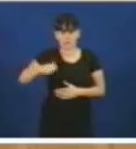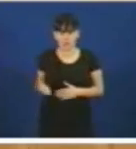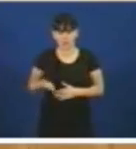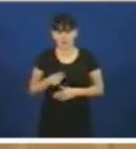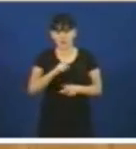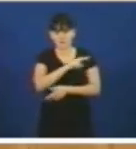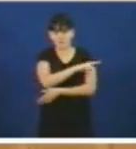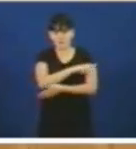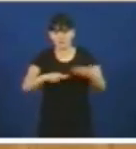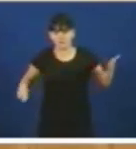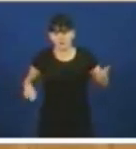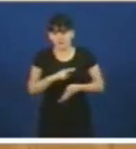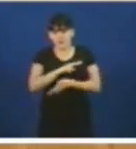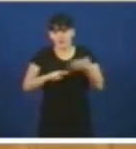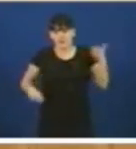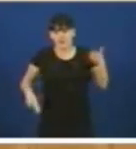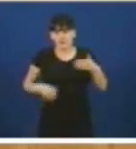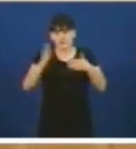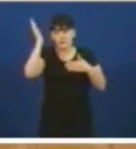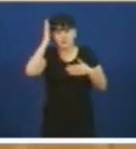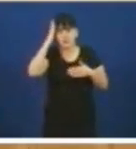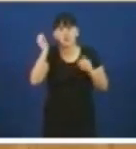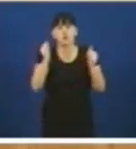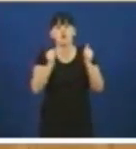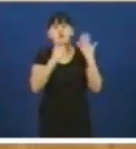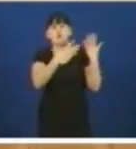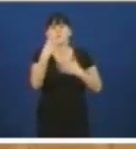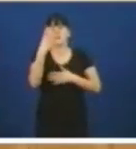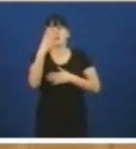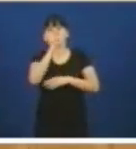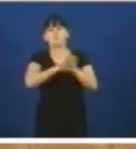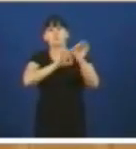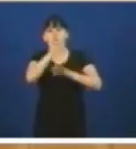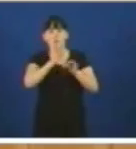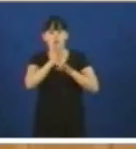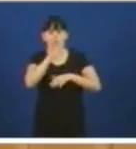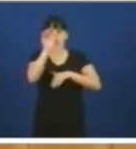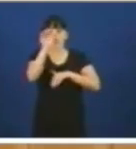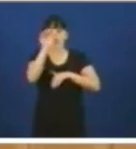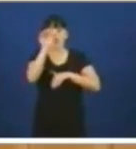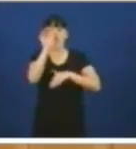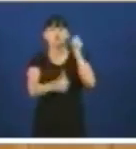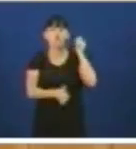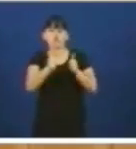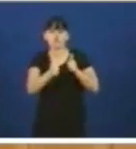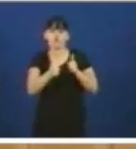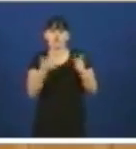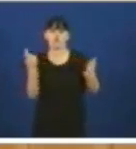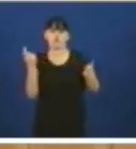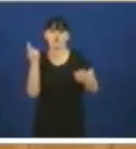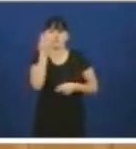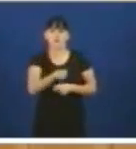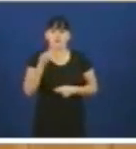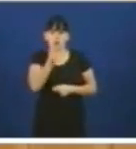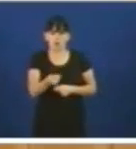Galiza en cabeza con 93% de marzo os concursos de acreedores en cabeza no estado algo terá que ver a